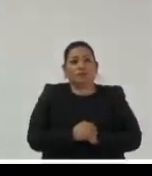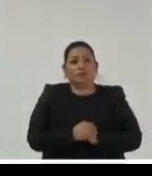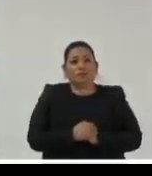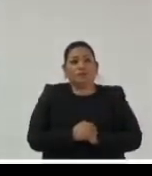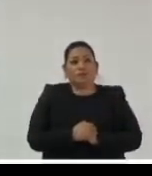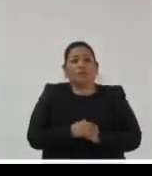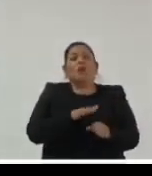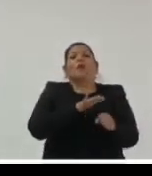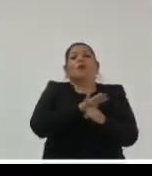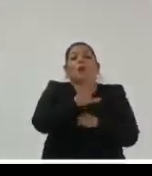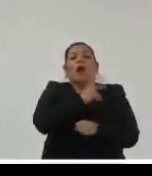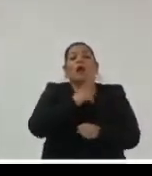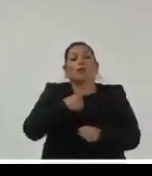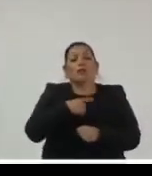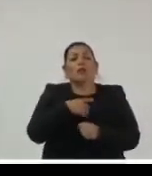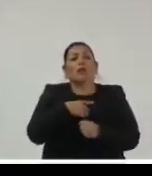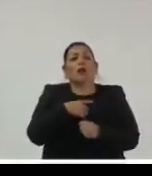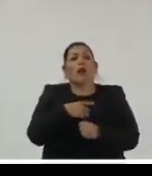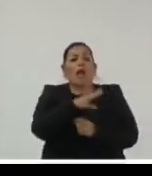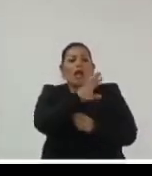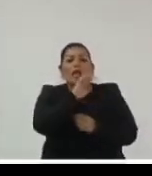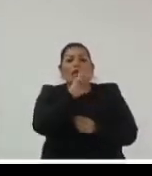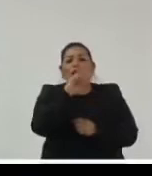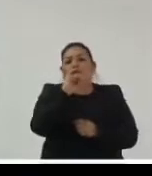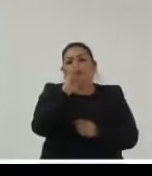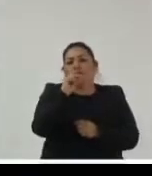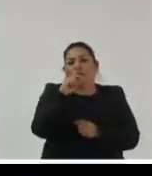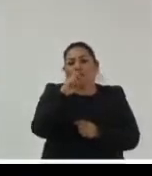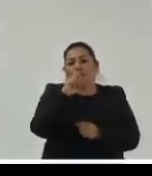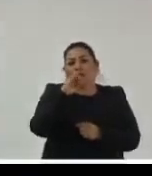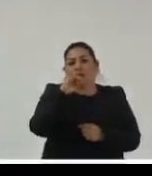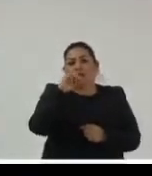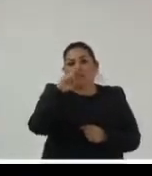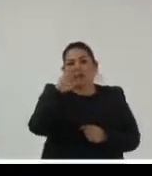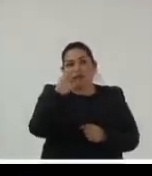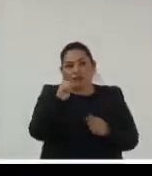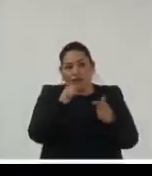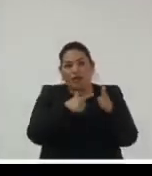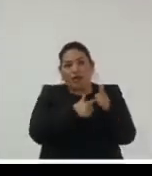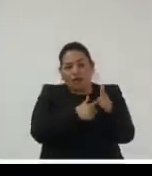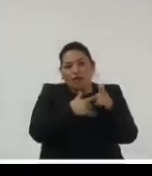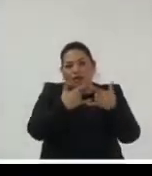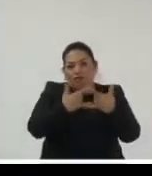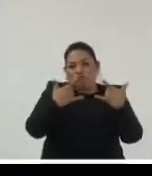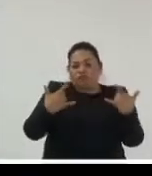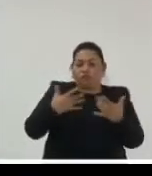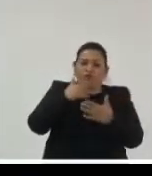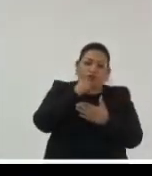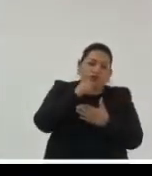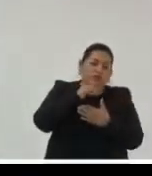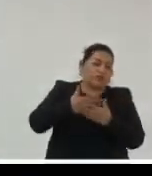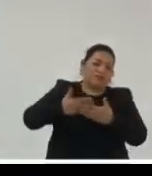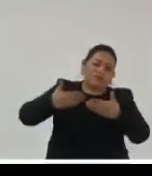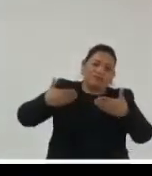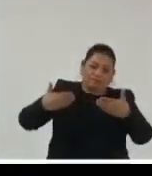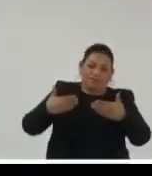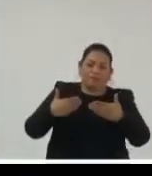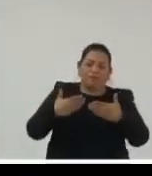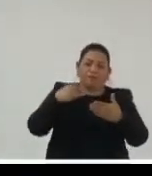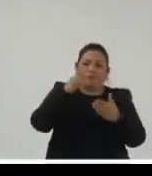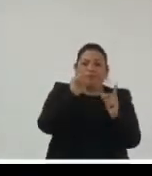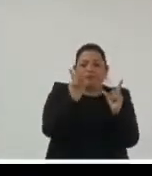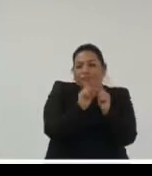¿cuál debería ser la evidencia para esto? tradicionalmente y vámonos a la historia ¿verdad? y ahorita voy a entrar un poquitito más en eso